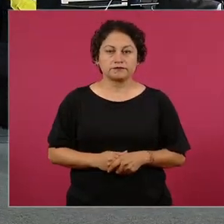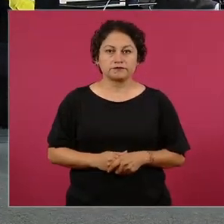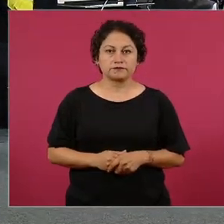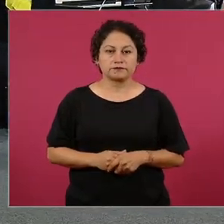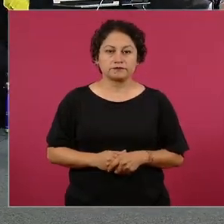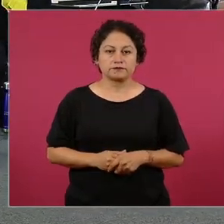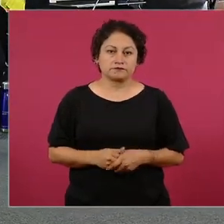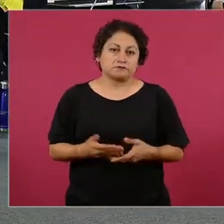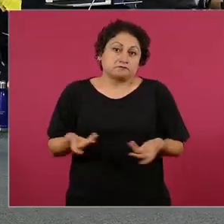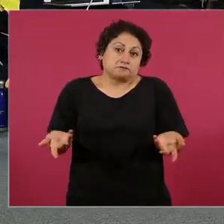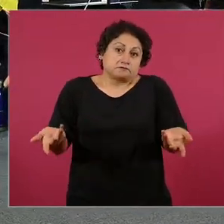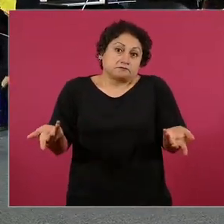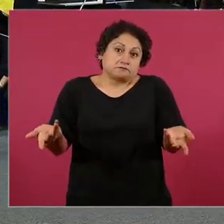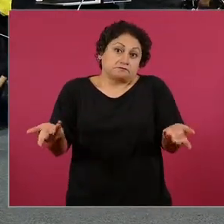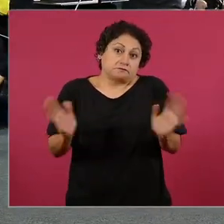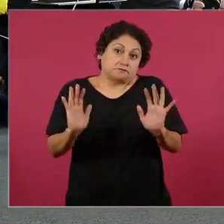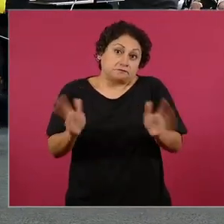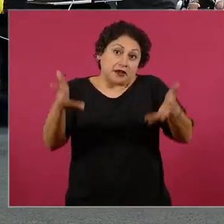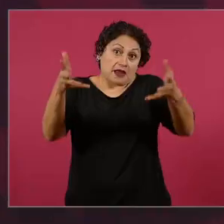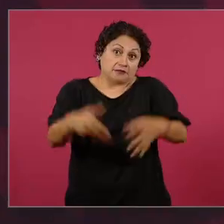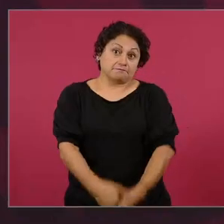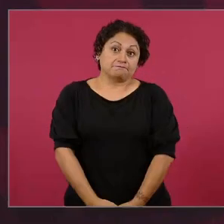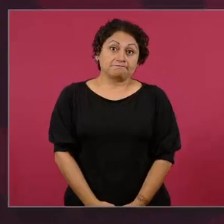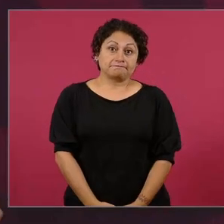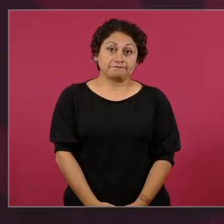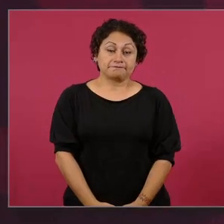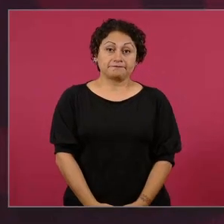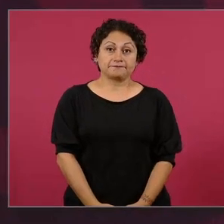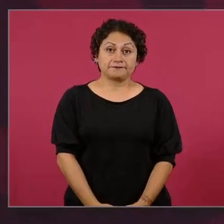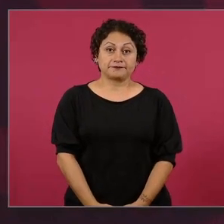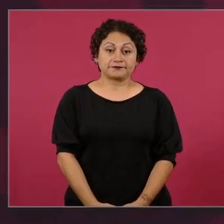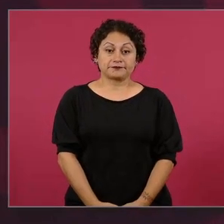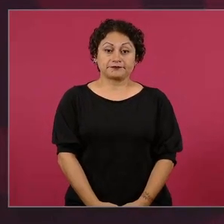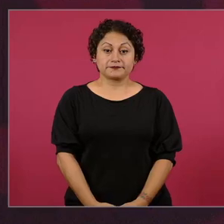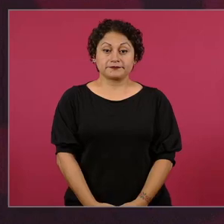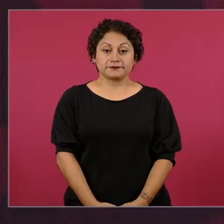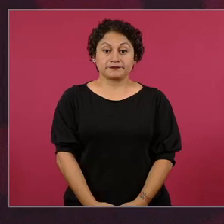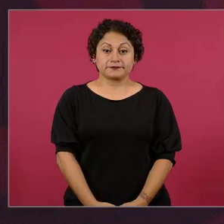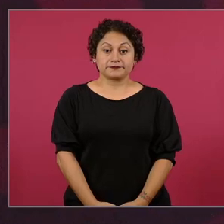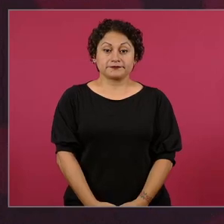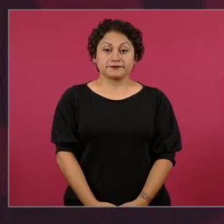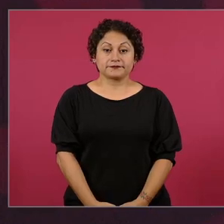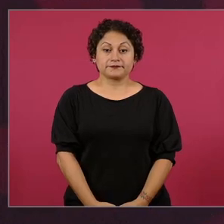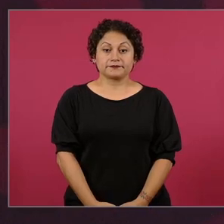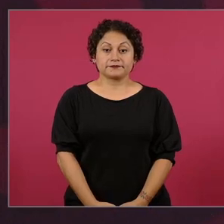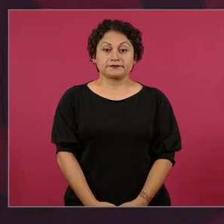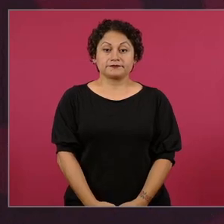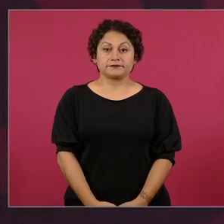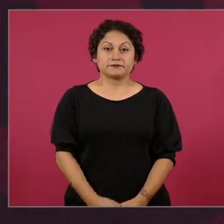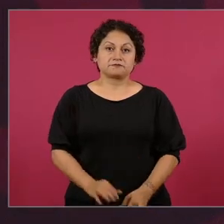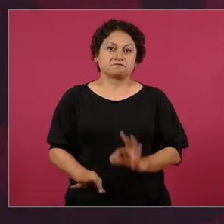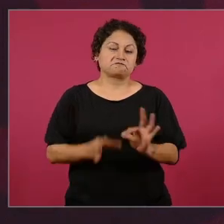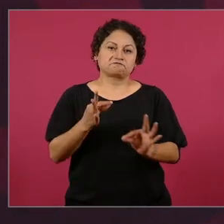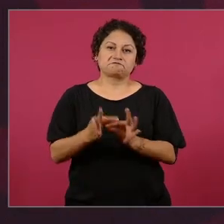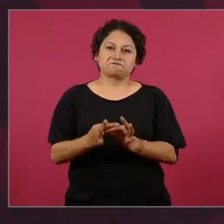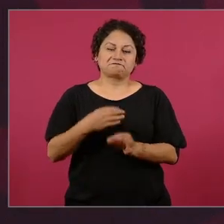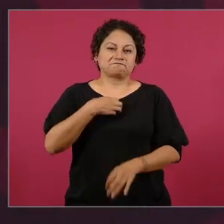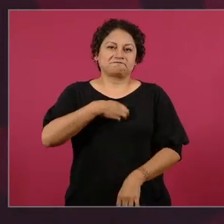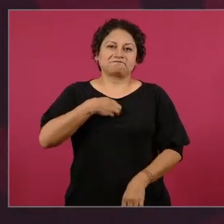no pues ya ya me hicieron el día vámonos